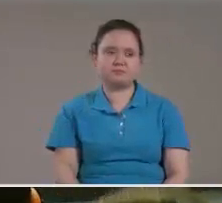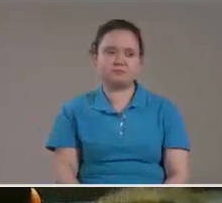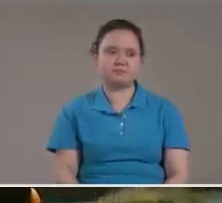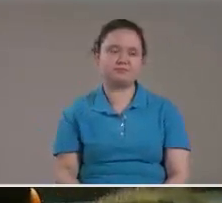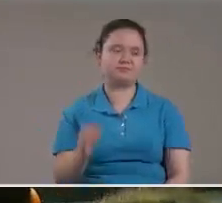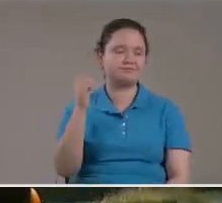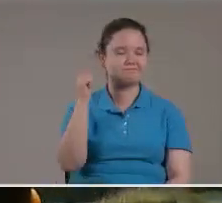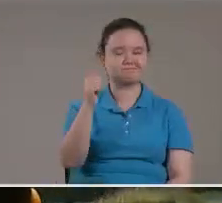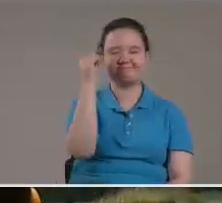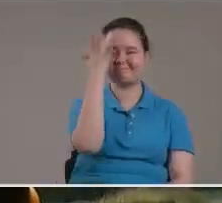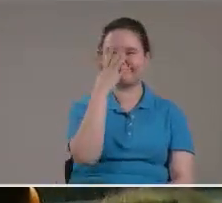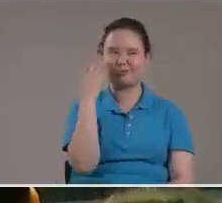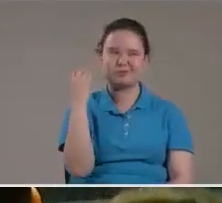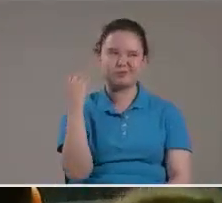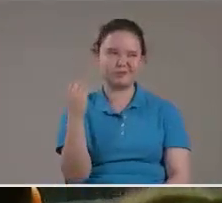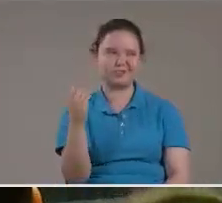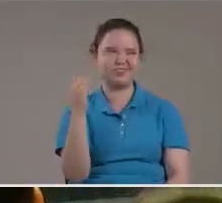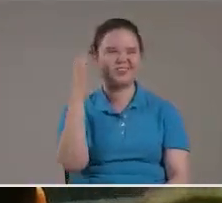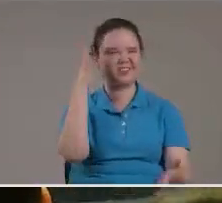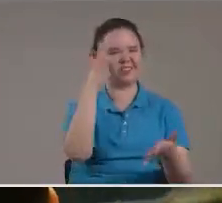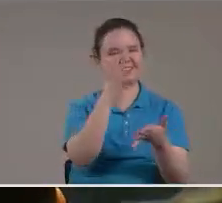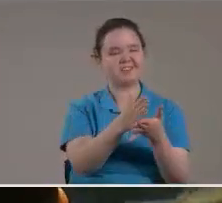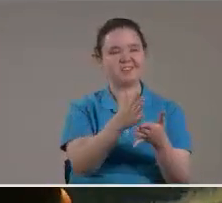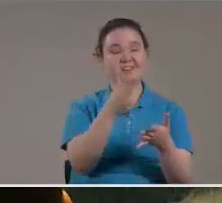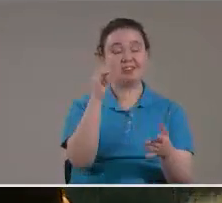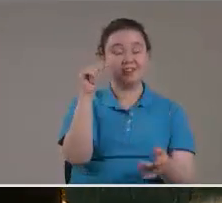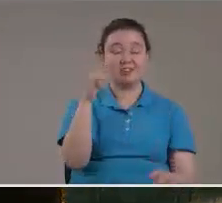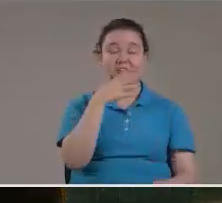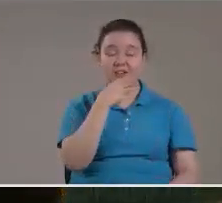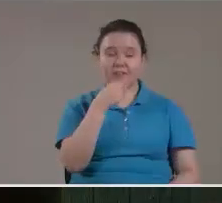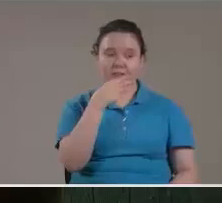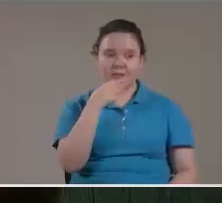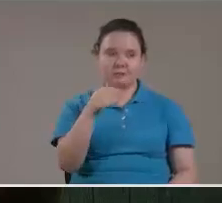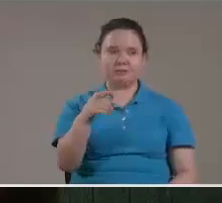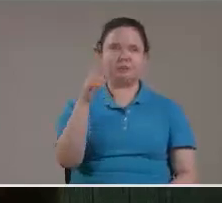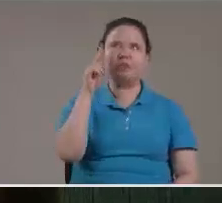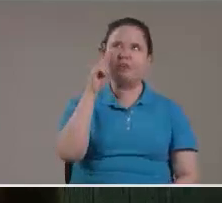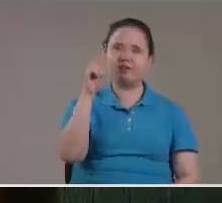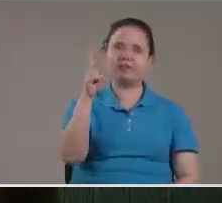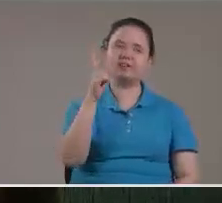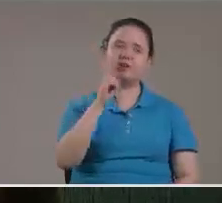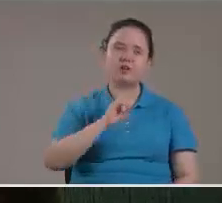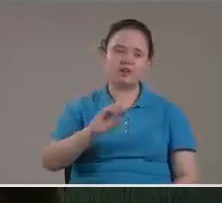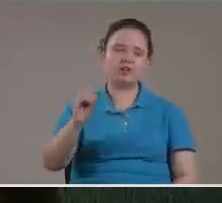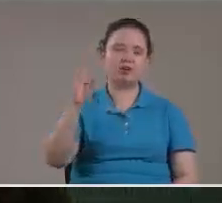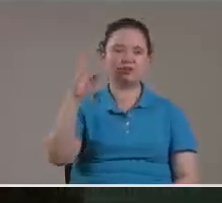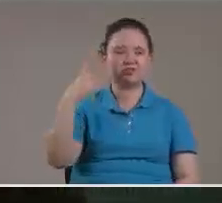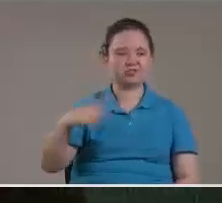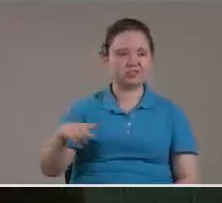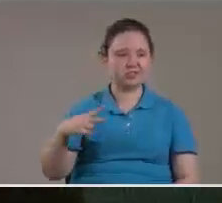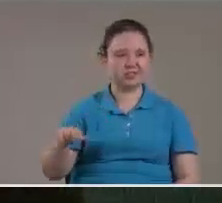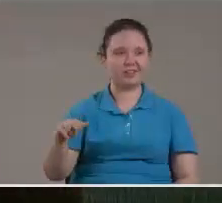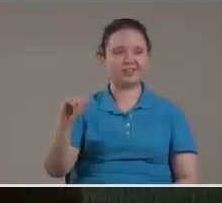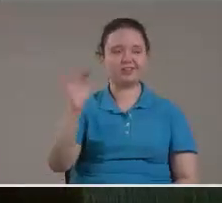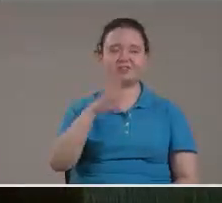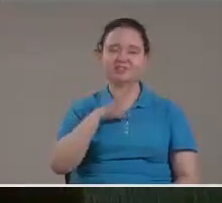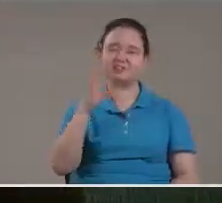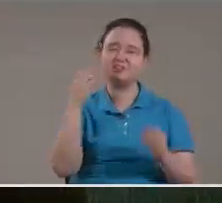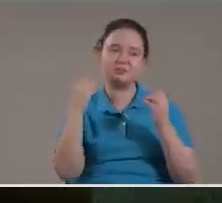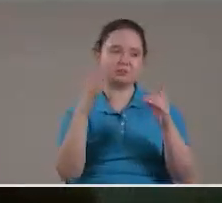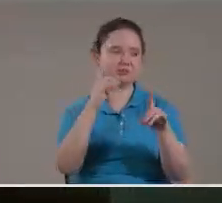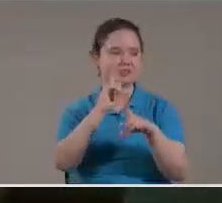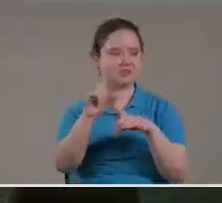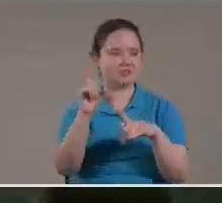Ah que bonito He llegado a esta edad Gracias Señor He visto hijos Nietos He tenido esto Y lo